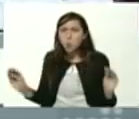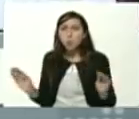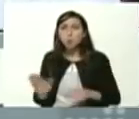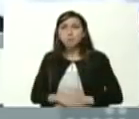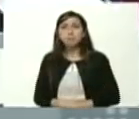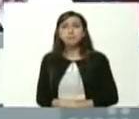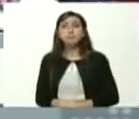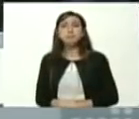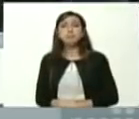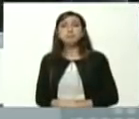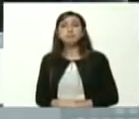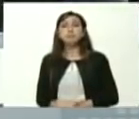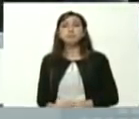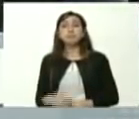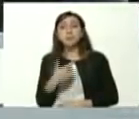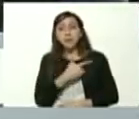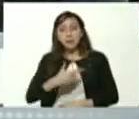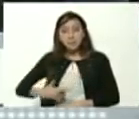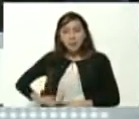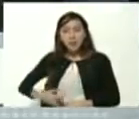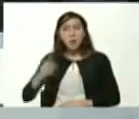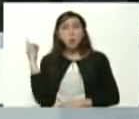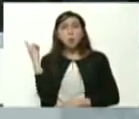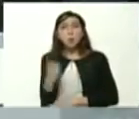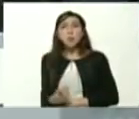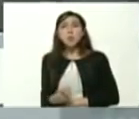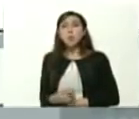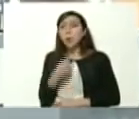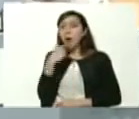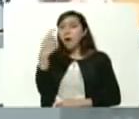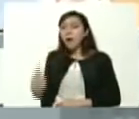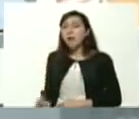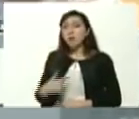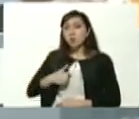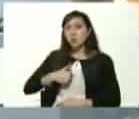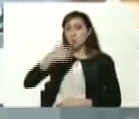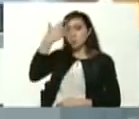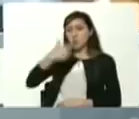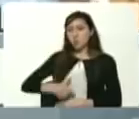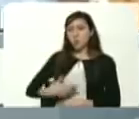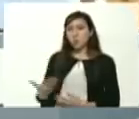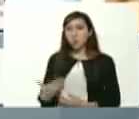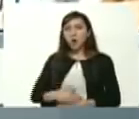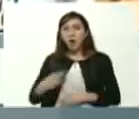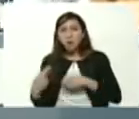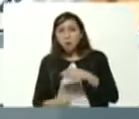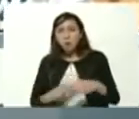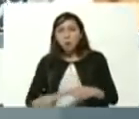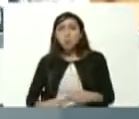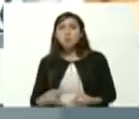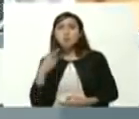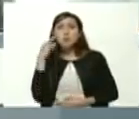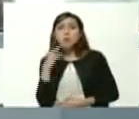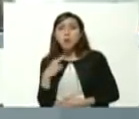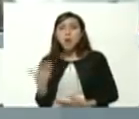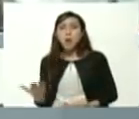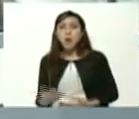que Piñera dirigió para decir que era Maduro que era la revolución bolivariana